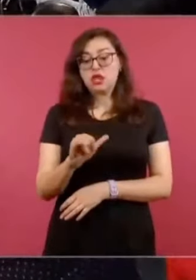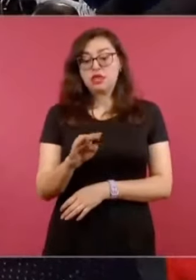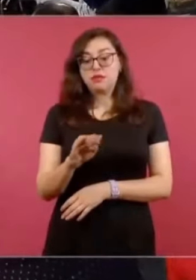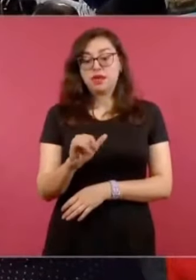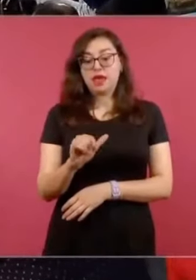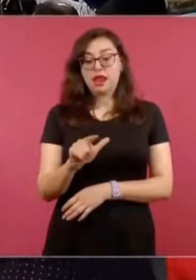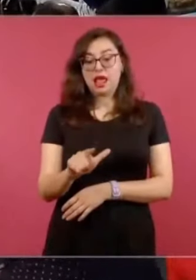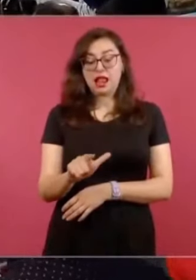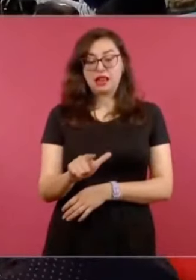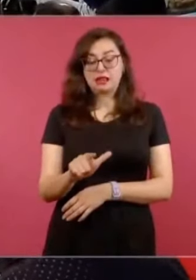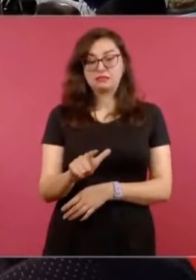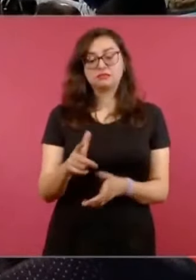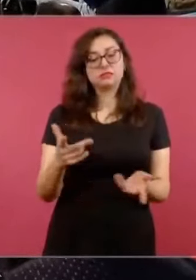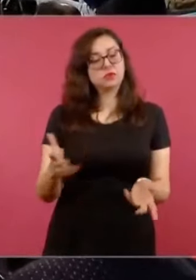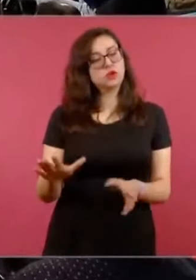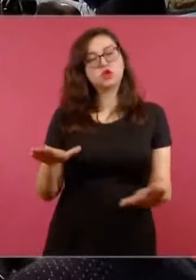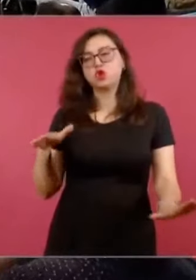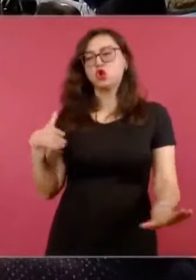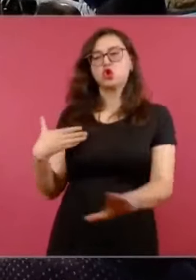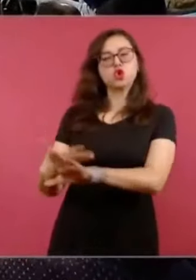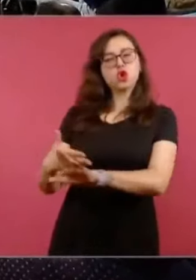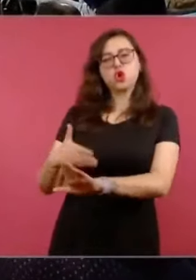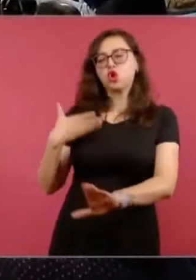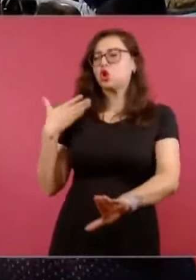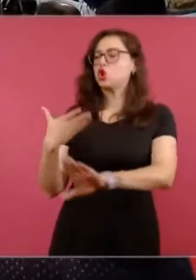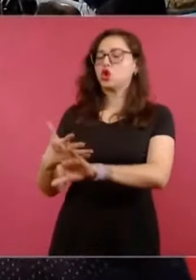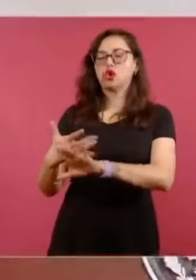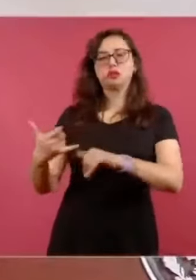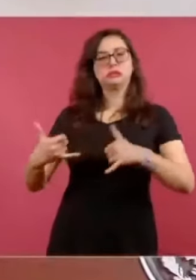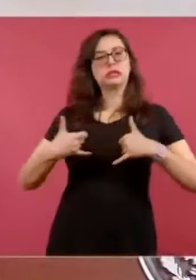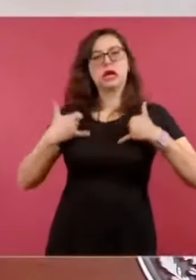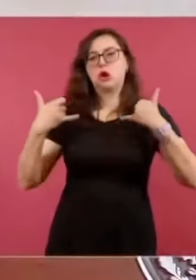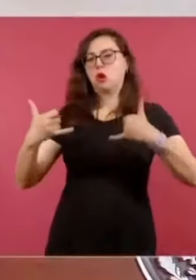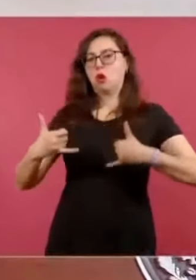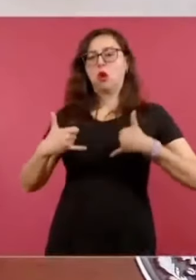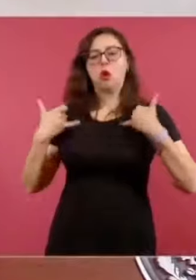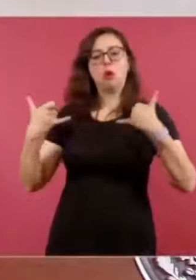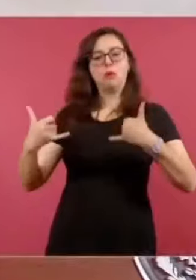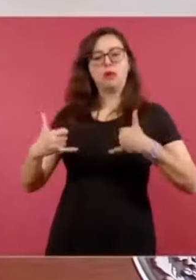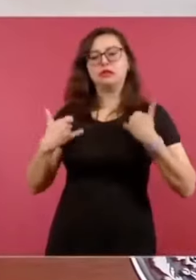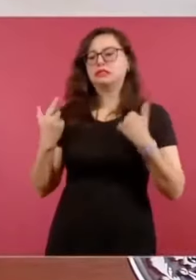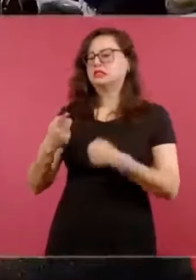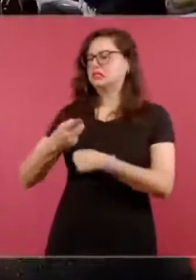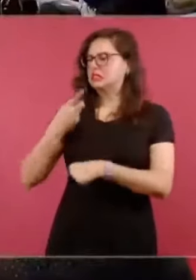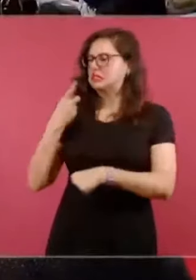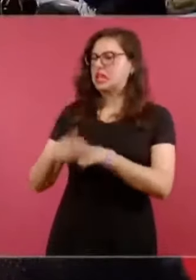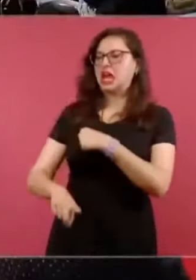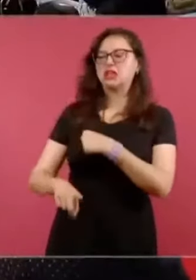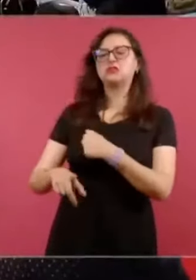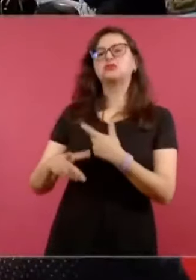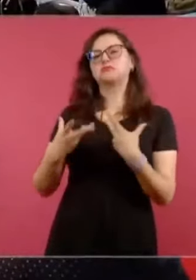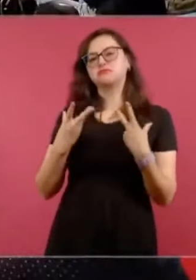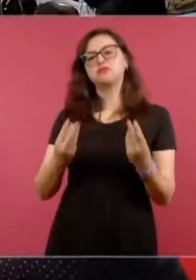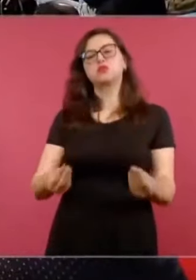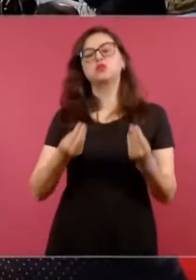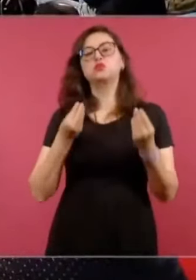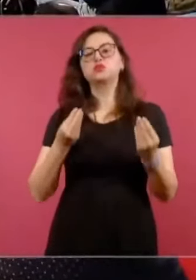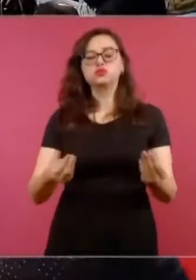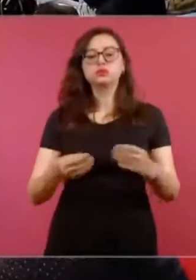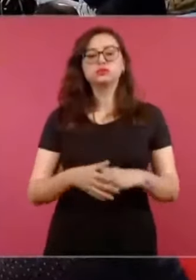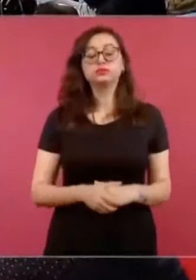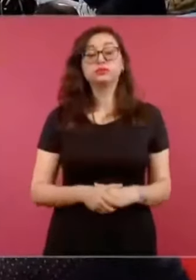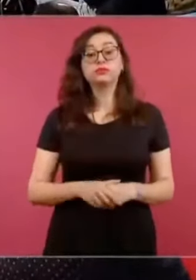Se afectó mucho a los jóvenes con los planes de estudios en las universidades,